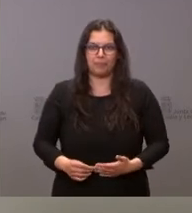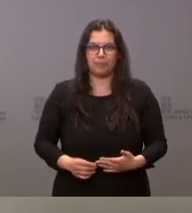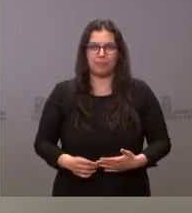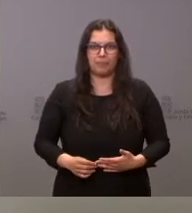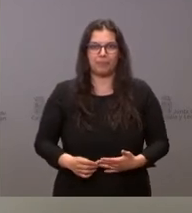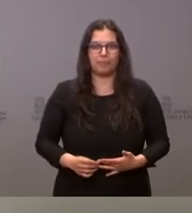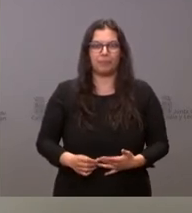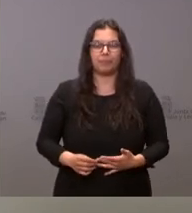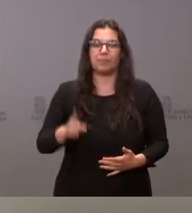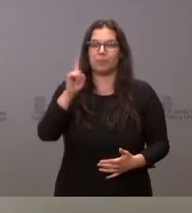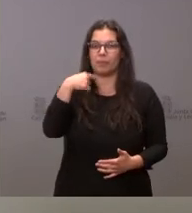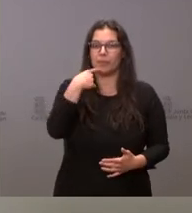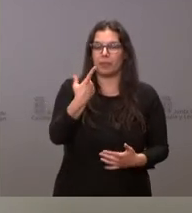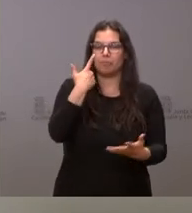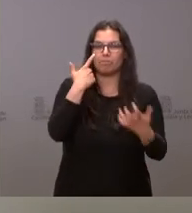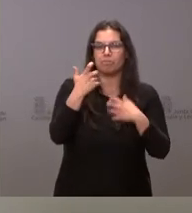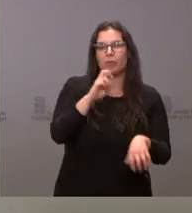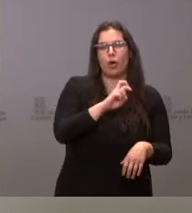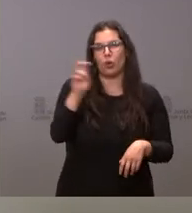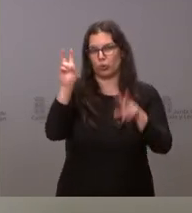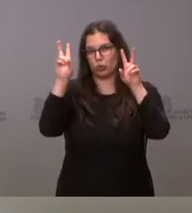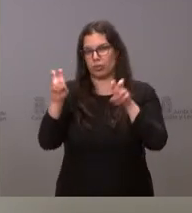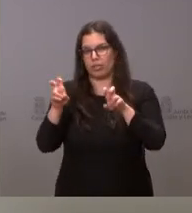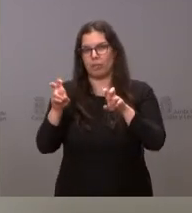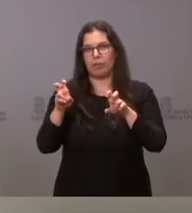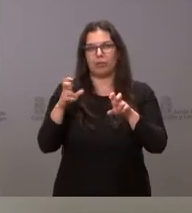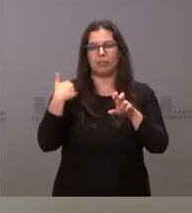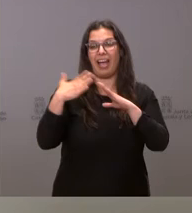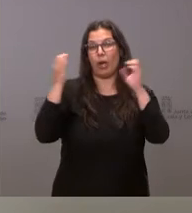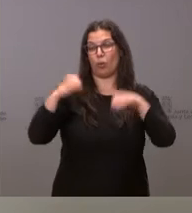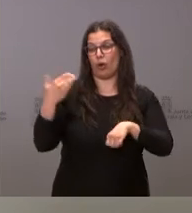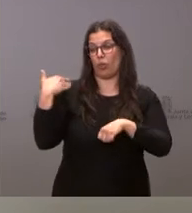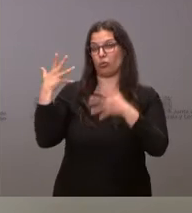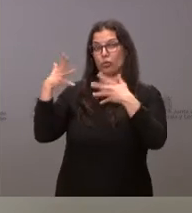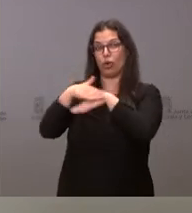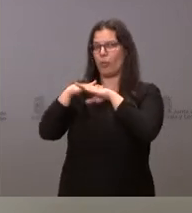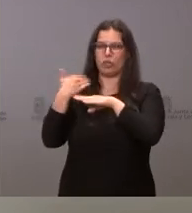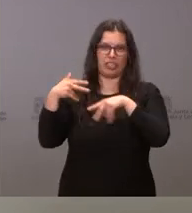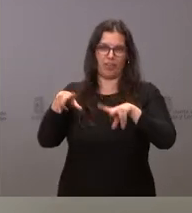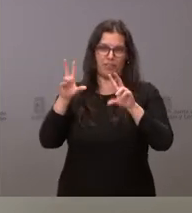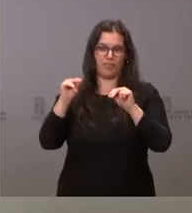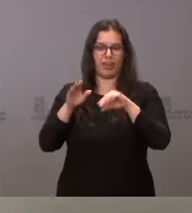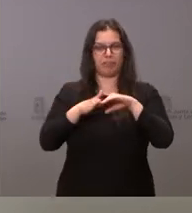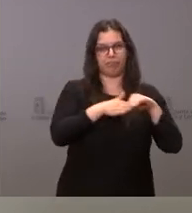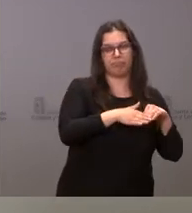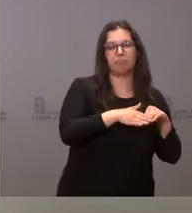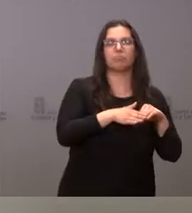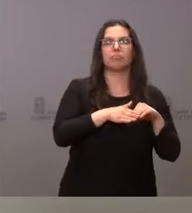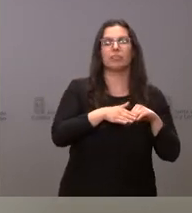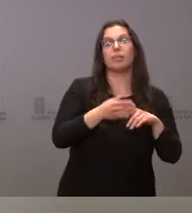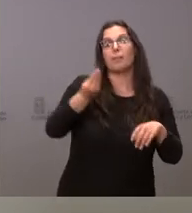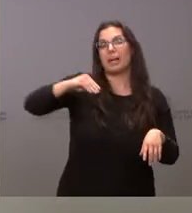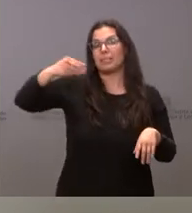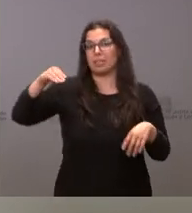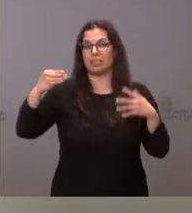Significarles ya en otro tipo de cosas, fuera ya de lo que son los acuerdos del Consejo de Gobierno, alguna cuestión adicional